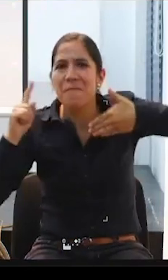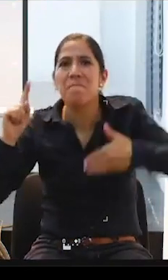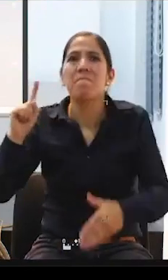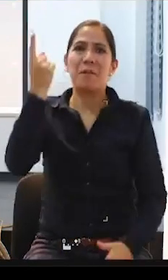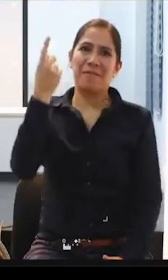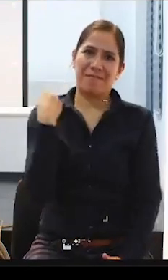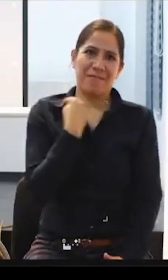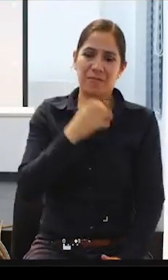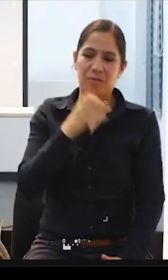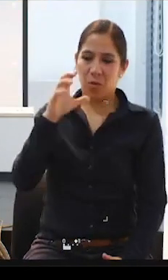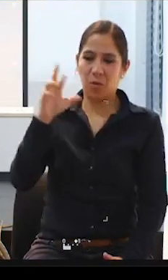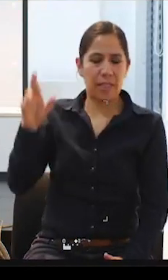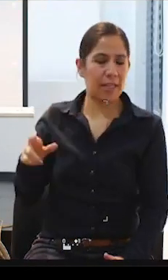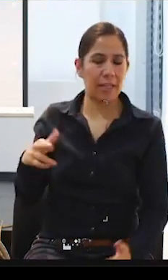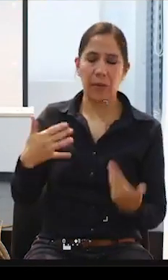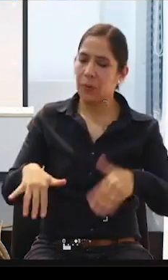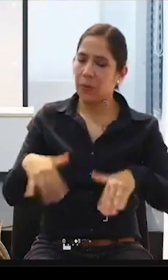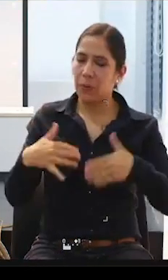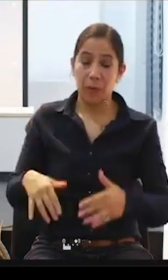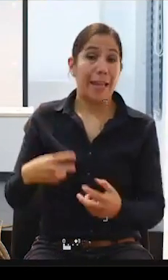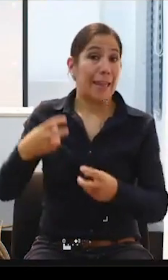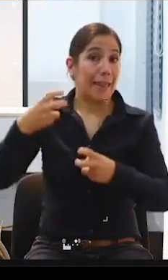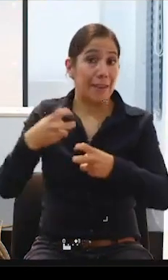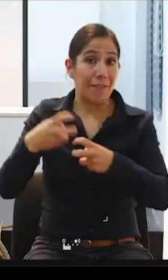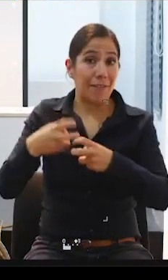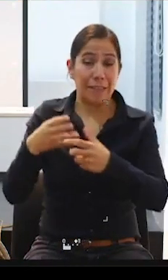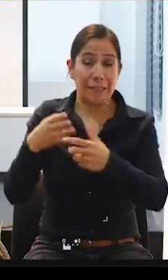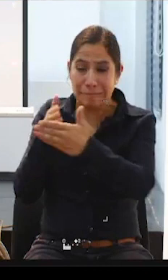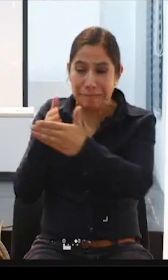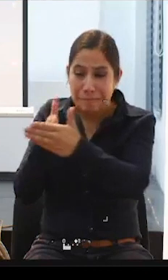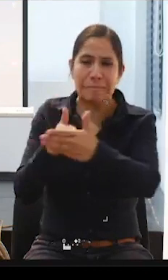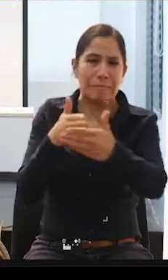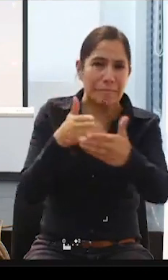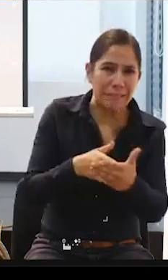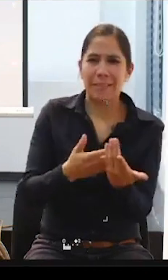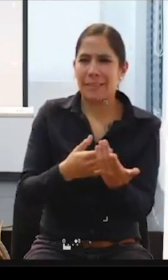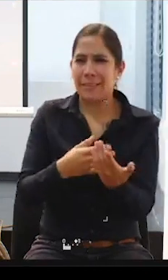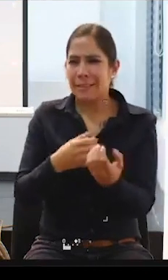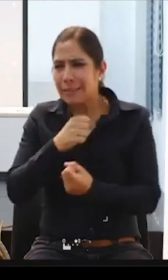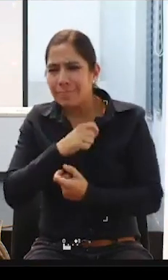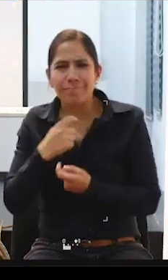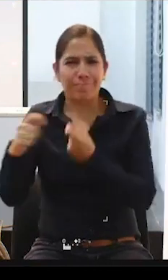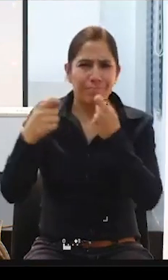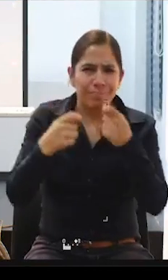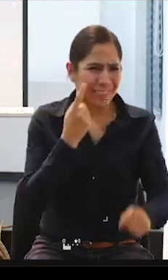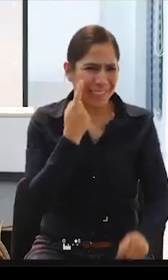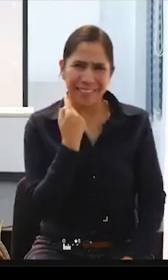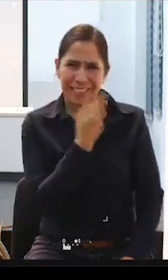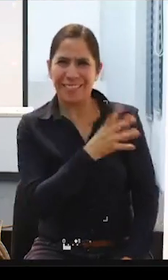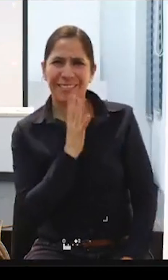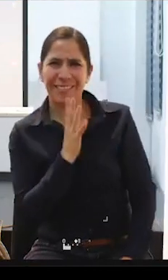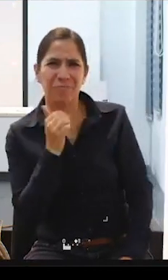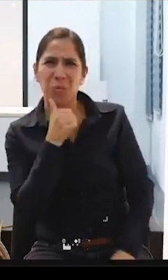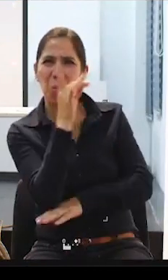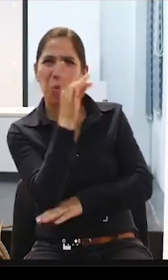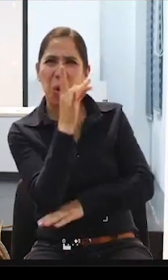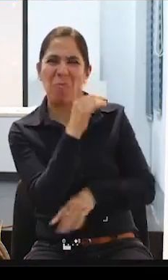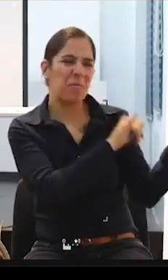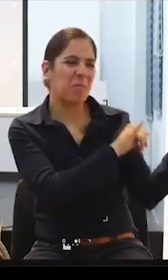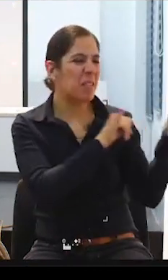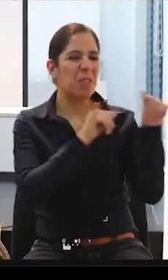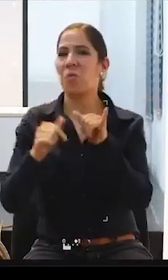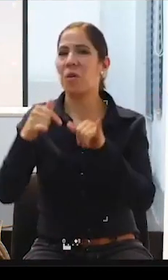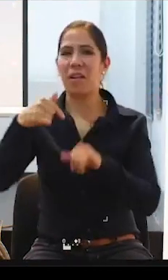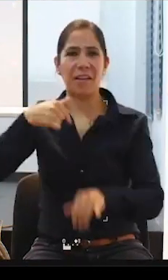nadando contra corriente, como digo, porque no fue muy diferente a lo que Felisa ya comentó. Algunas personas nos